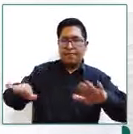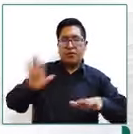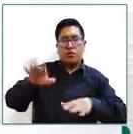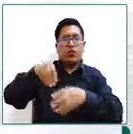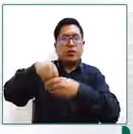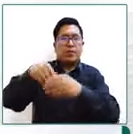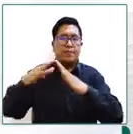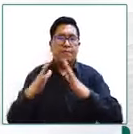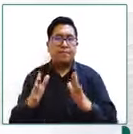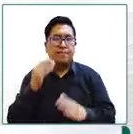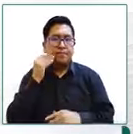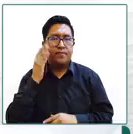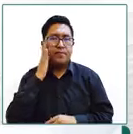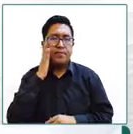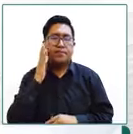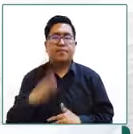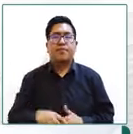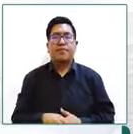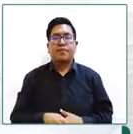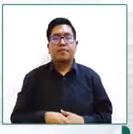situación de acogimiento